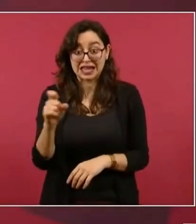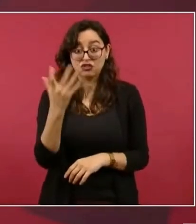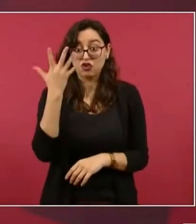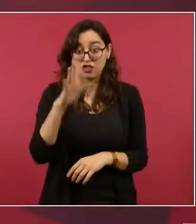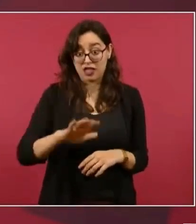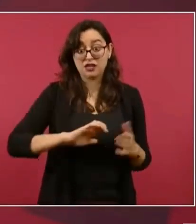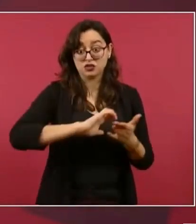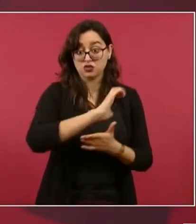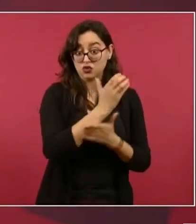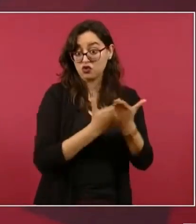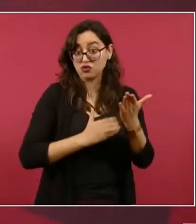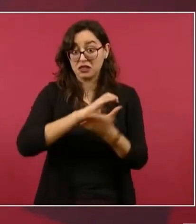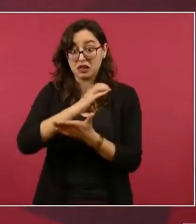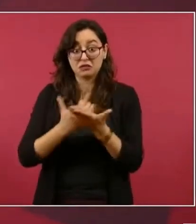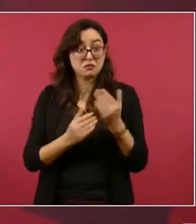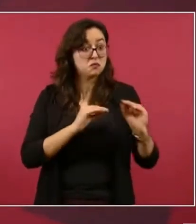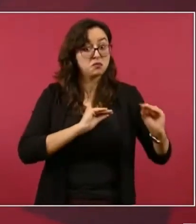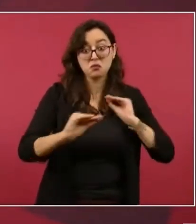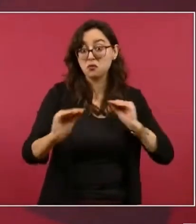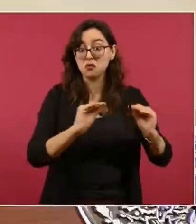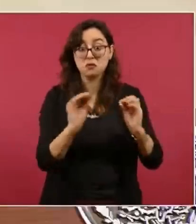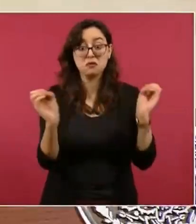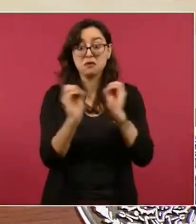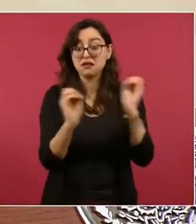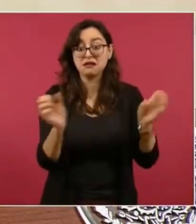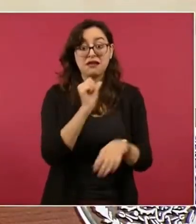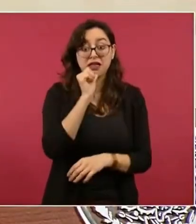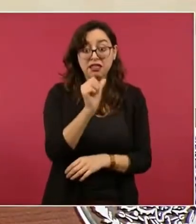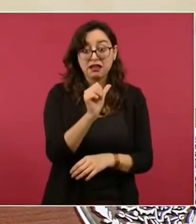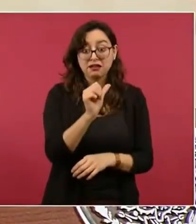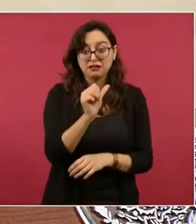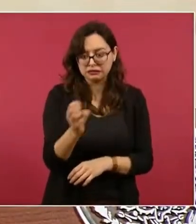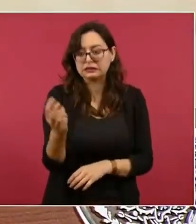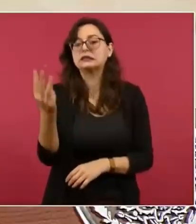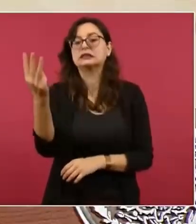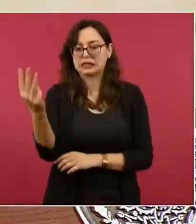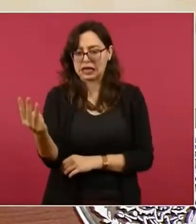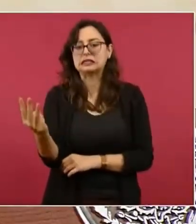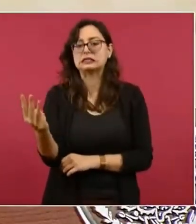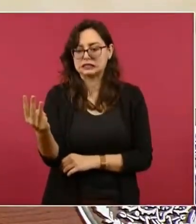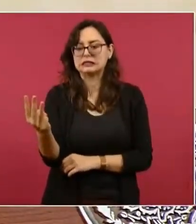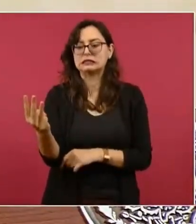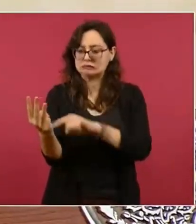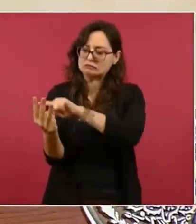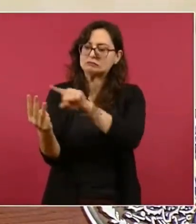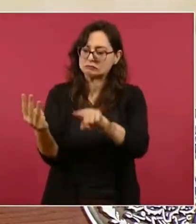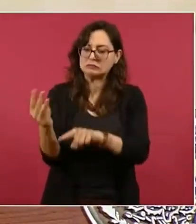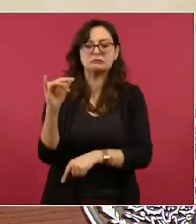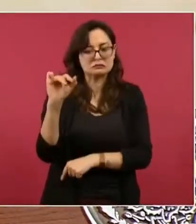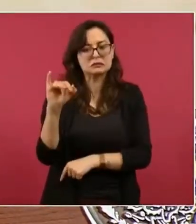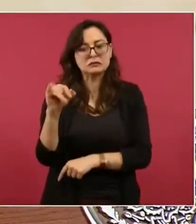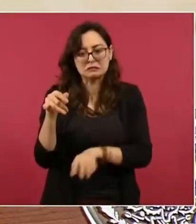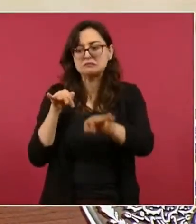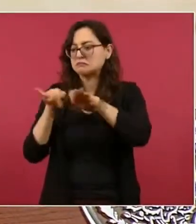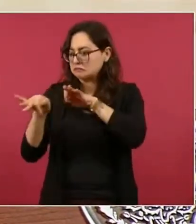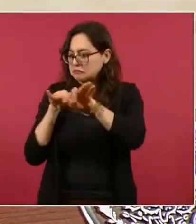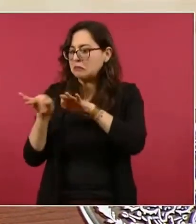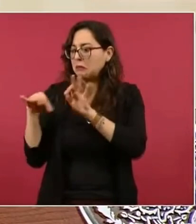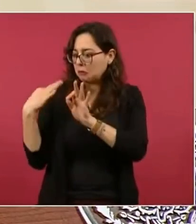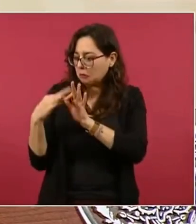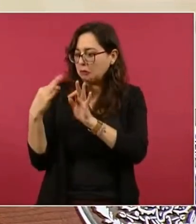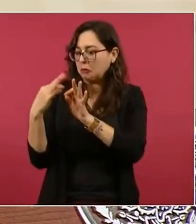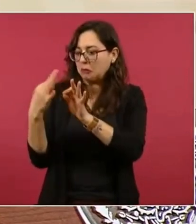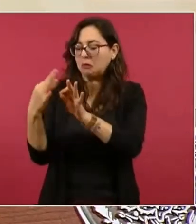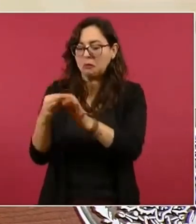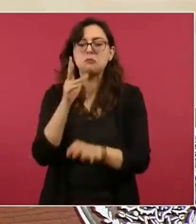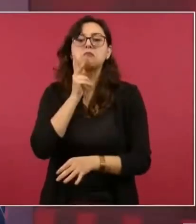3 en donde se invirtió y en donde están explorando pero están